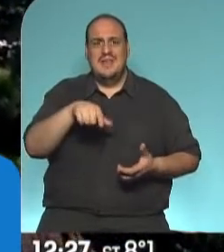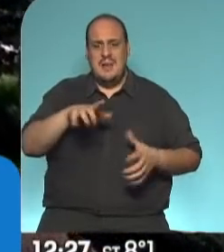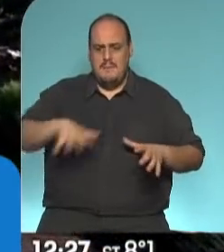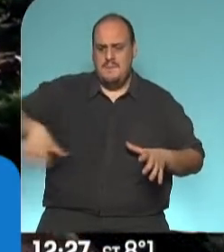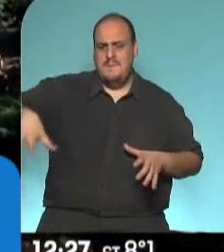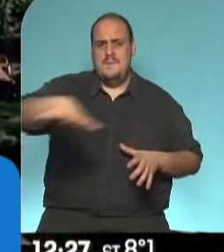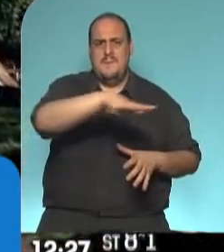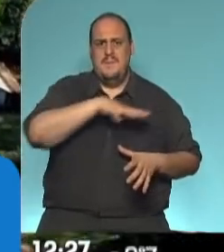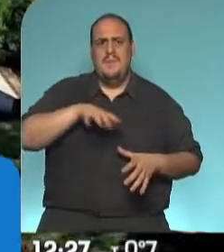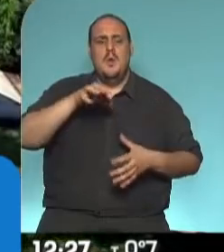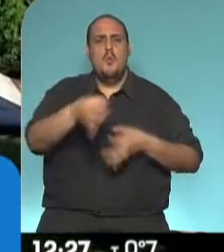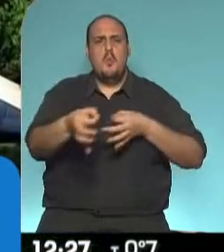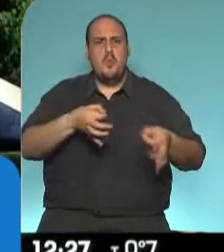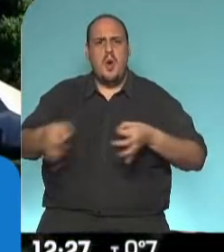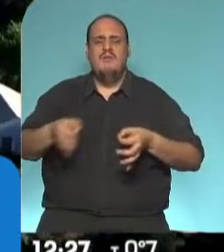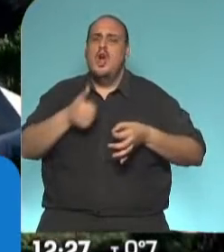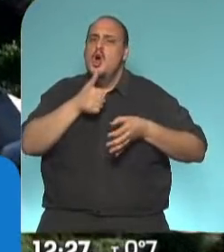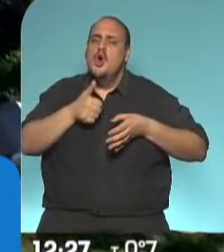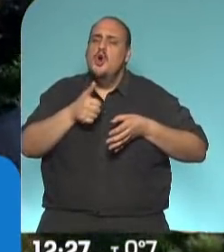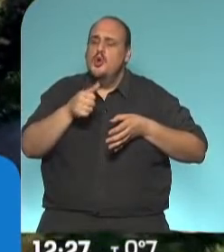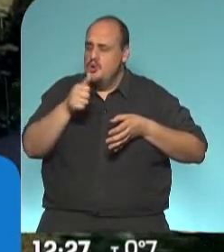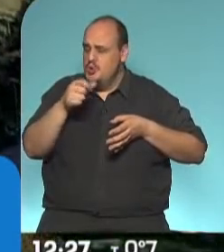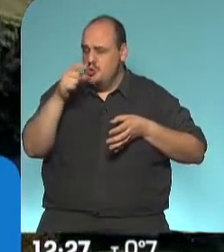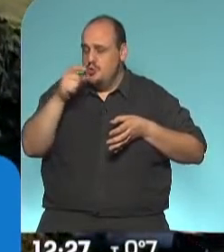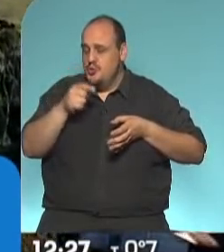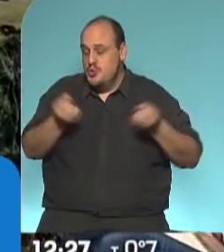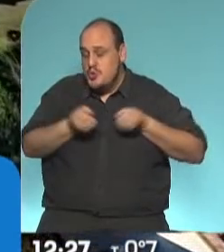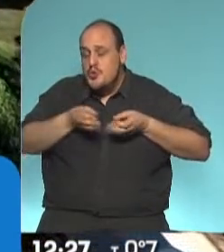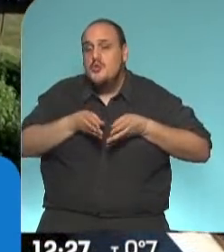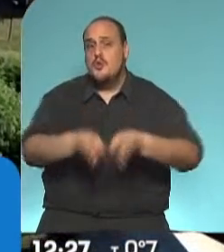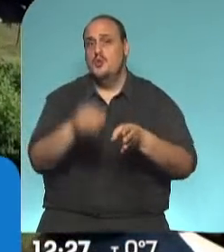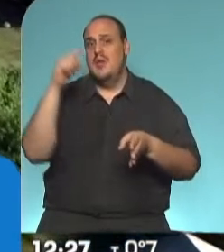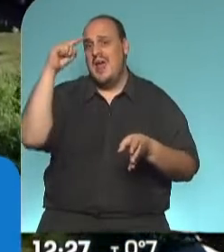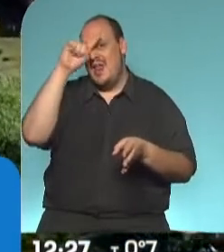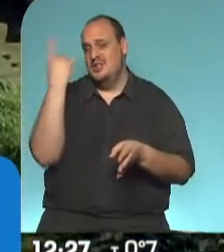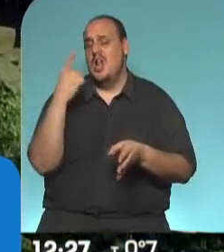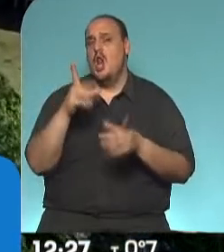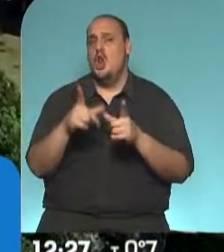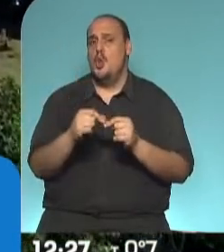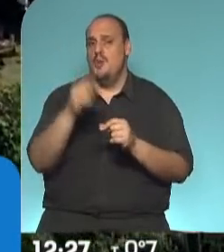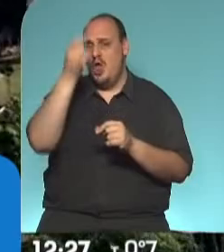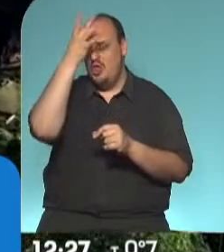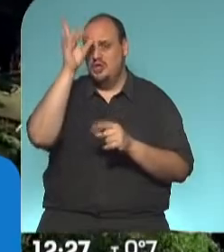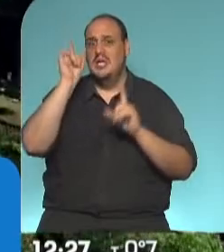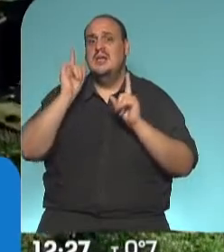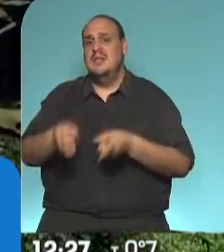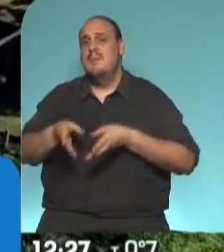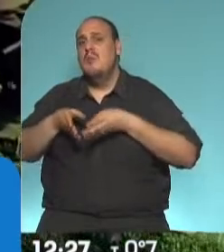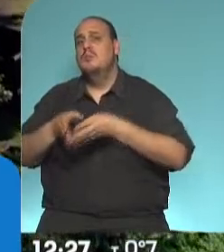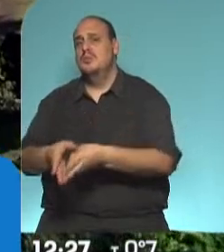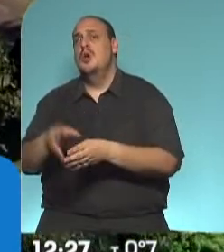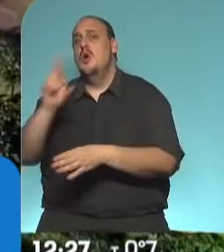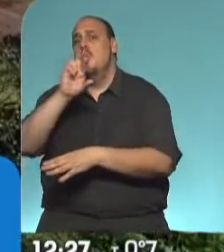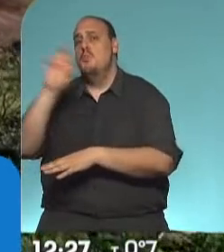de nuestros pueblos la Ruta Nacional Número 12. Tenemos el acceso y la travesía urbana de Puerto Rico y la